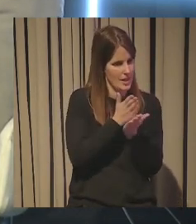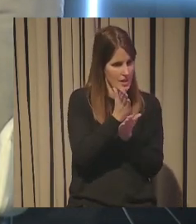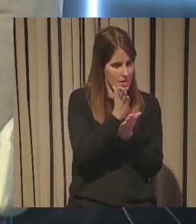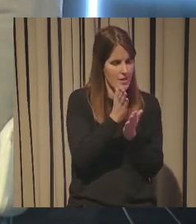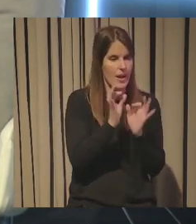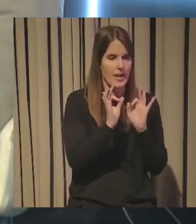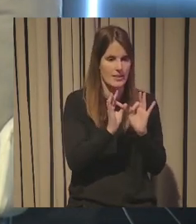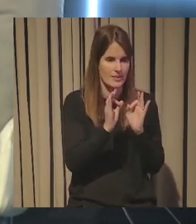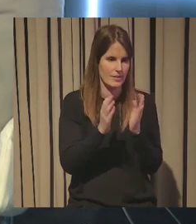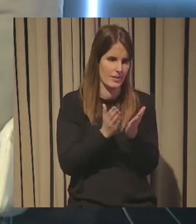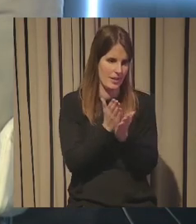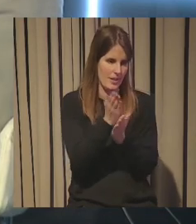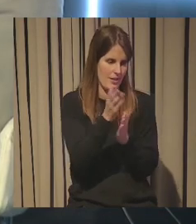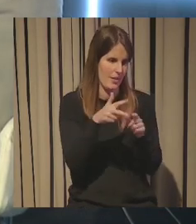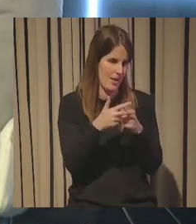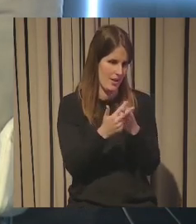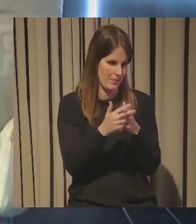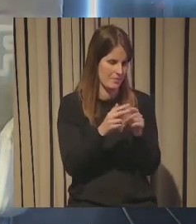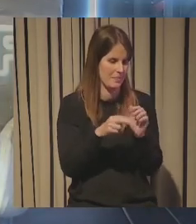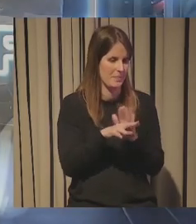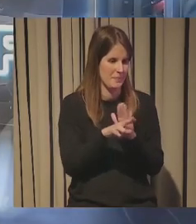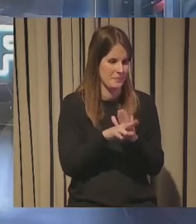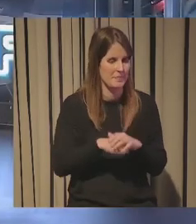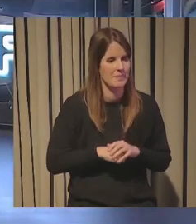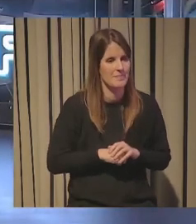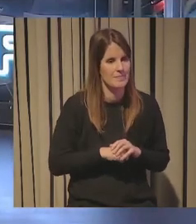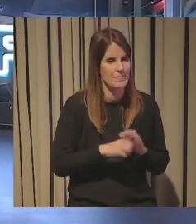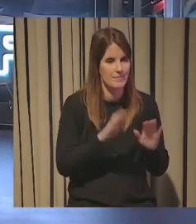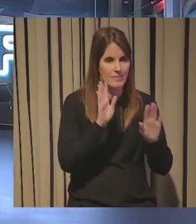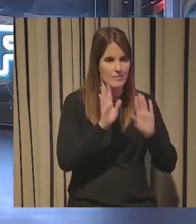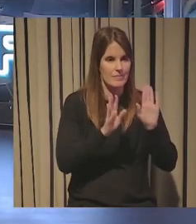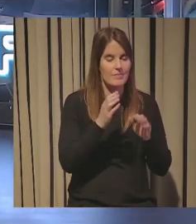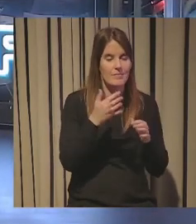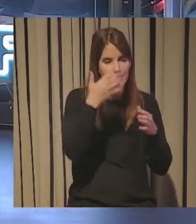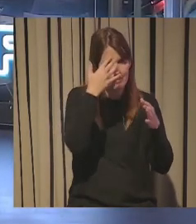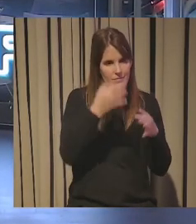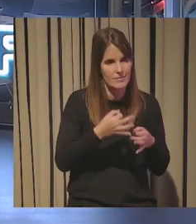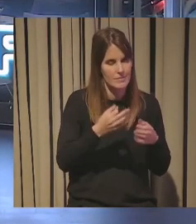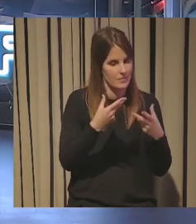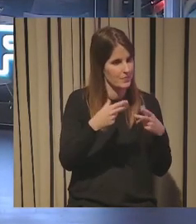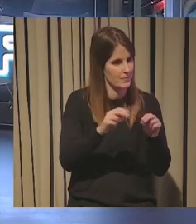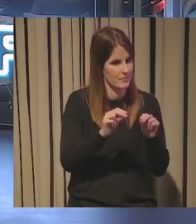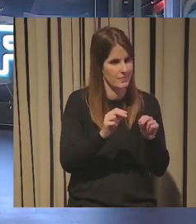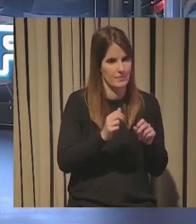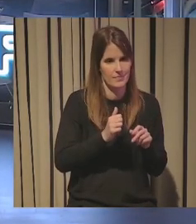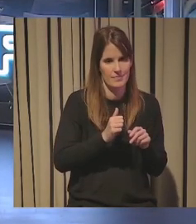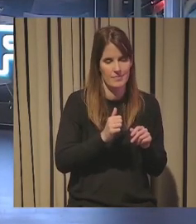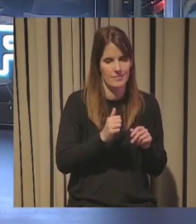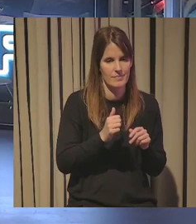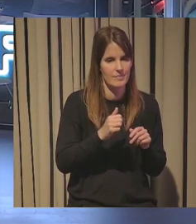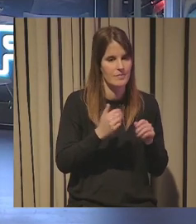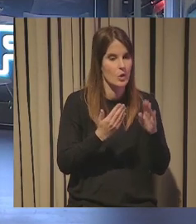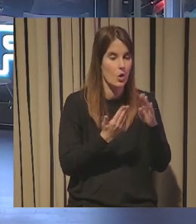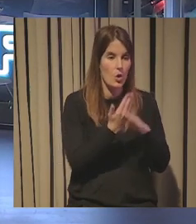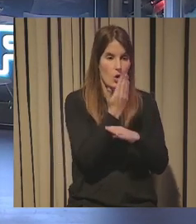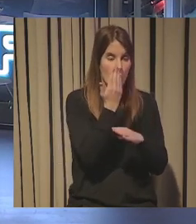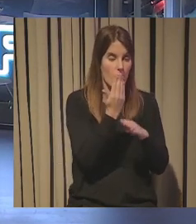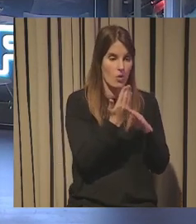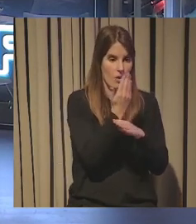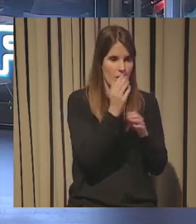tendencia como tendencia muy bien bueno pues yo creo que vamos a terminar aquí es el momento de finalizar esta primera